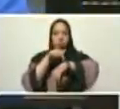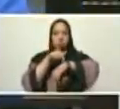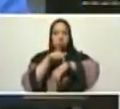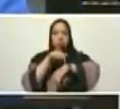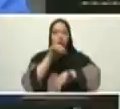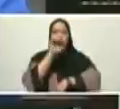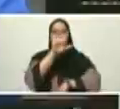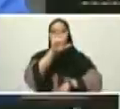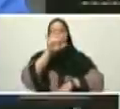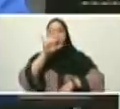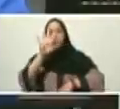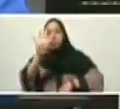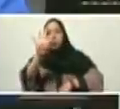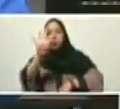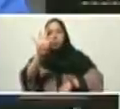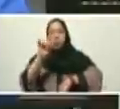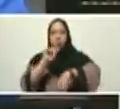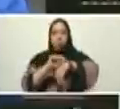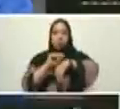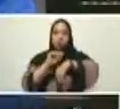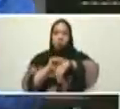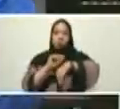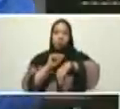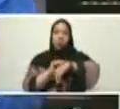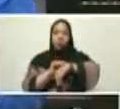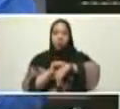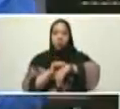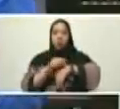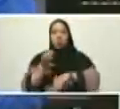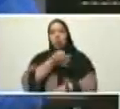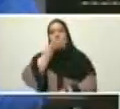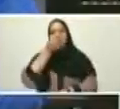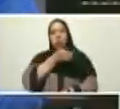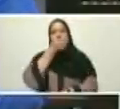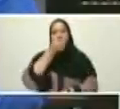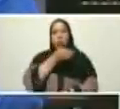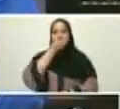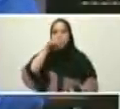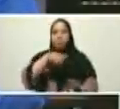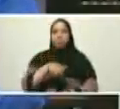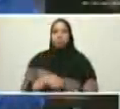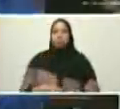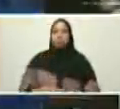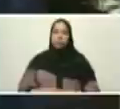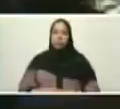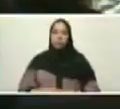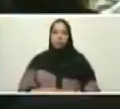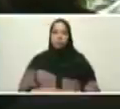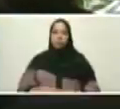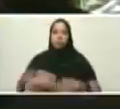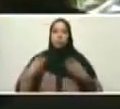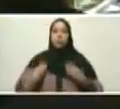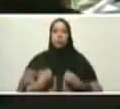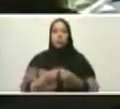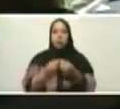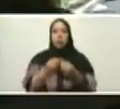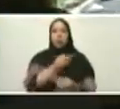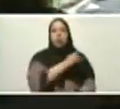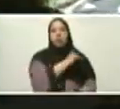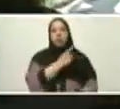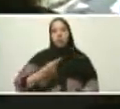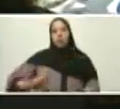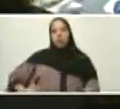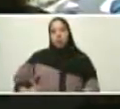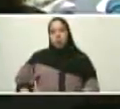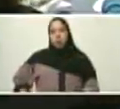54 minutos, ¿verdad?, de la tarde. Aquí estamos con la vicepresidencia del Gabinete